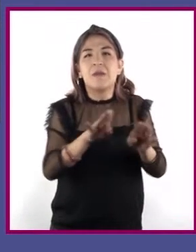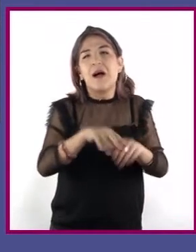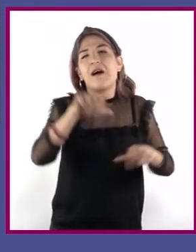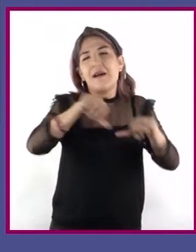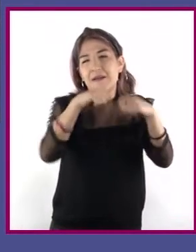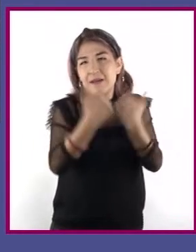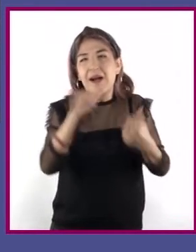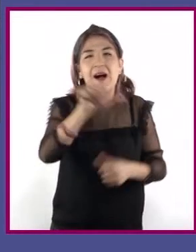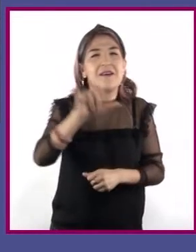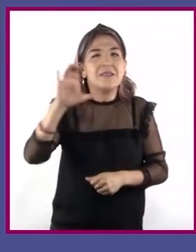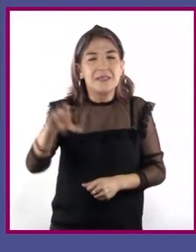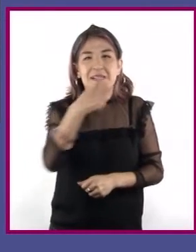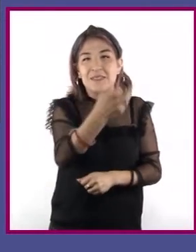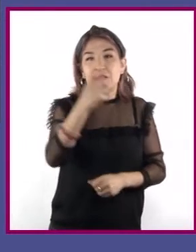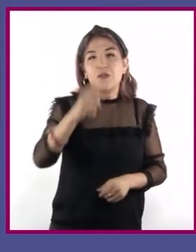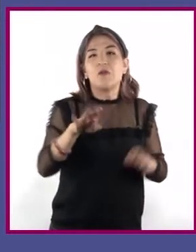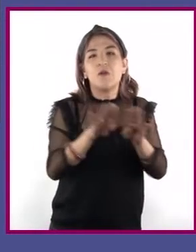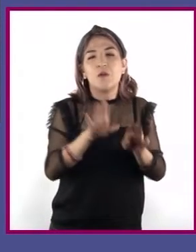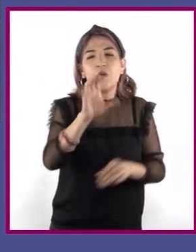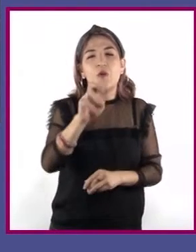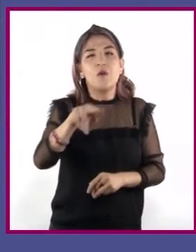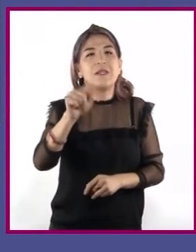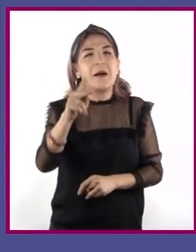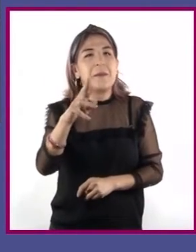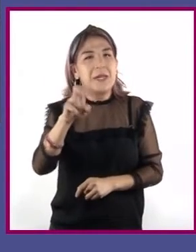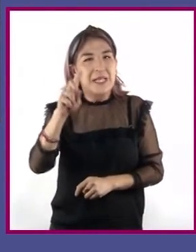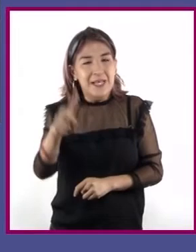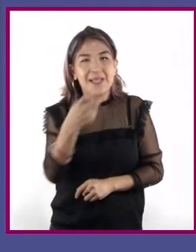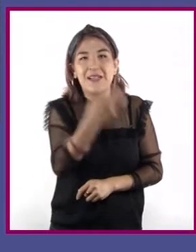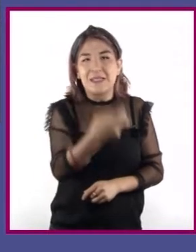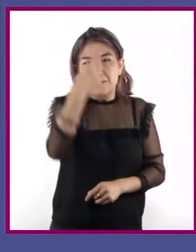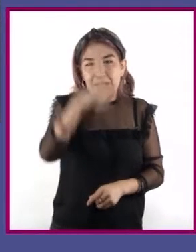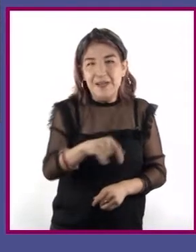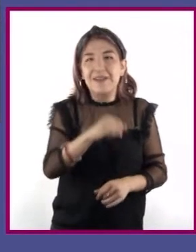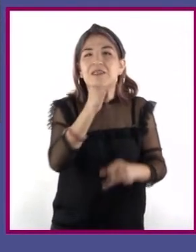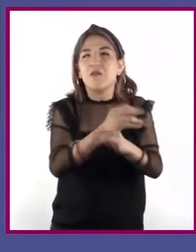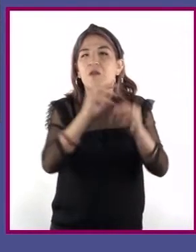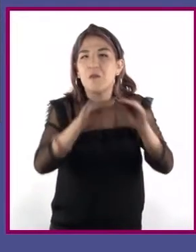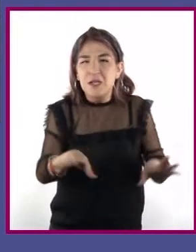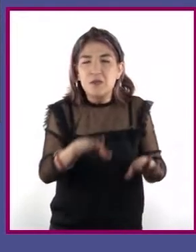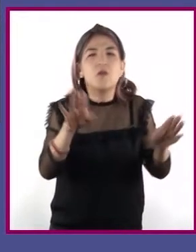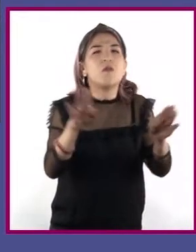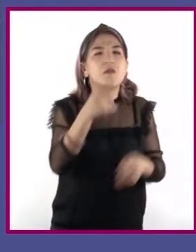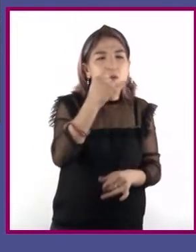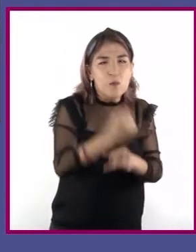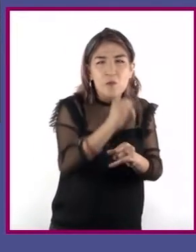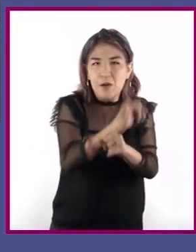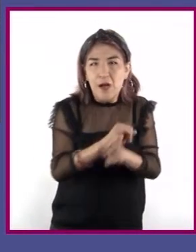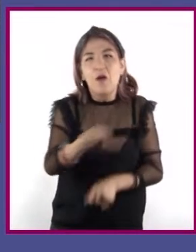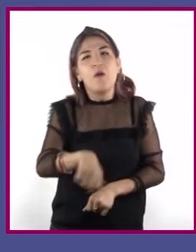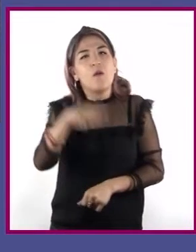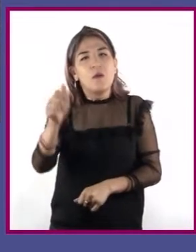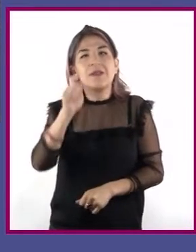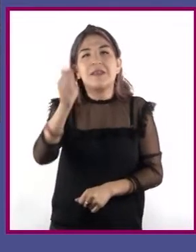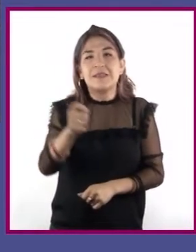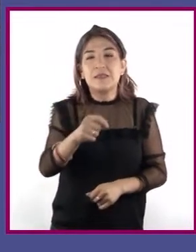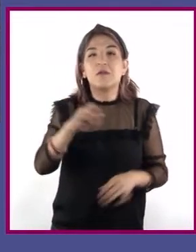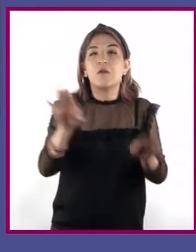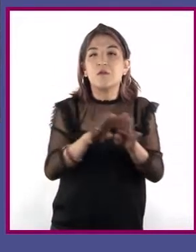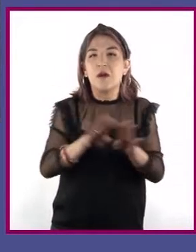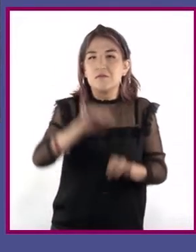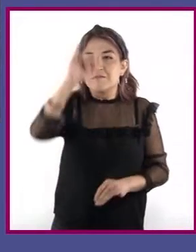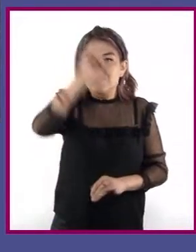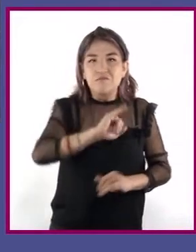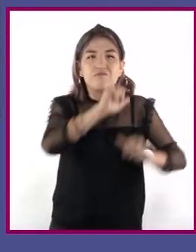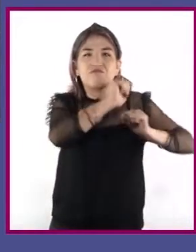gubernamentales como el Consejo Nacional para Prevenir la Discriminación, con APRED, y otras que tienen la autoridad por la exactitud y